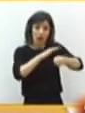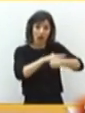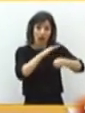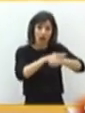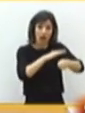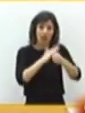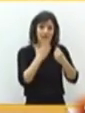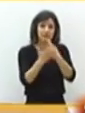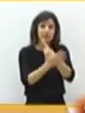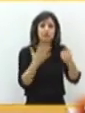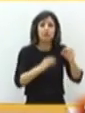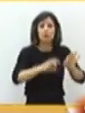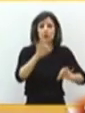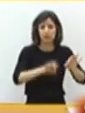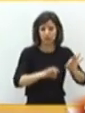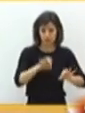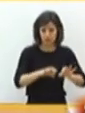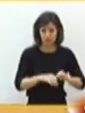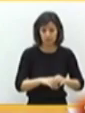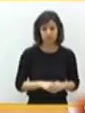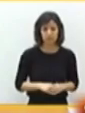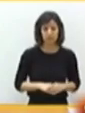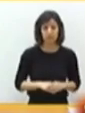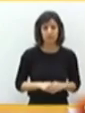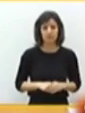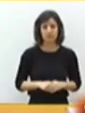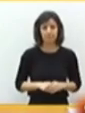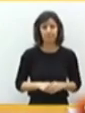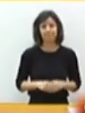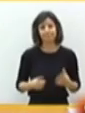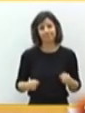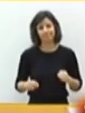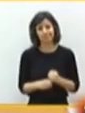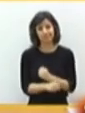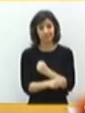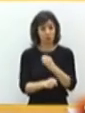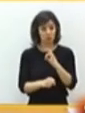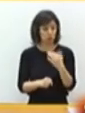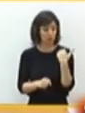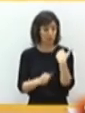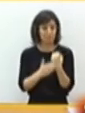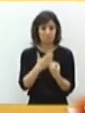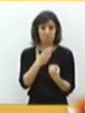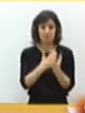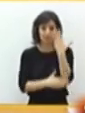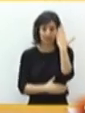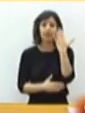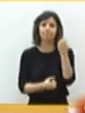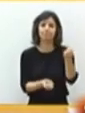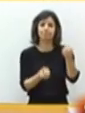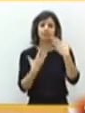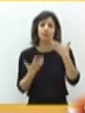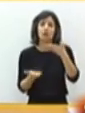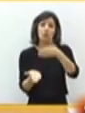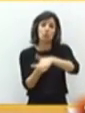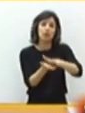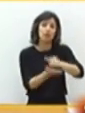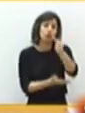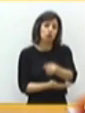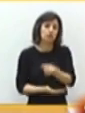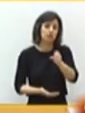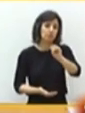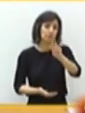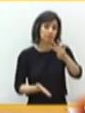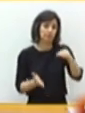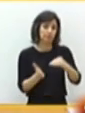Coronavirus. Datos que arrojan una cifra de 146.690 positivos, es decir, 6